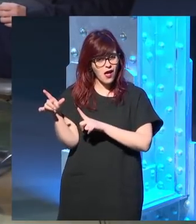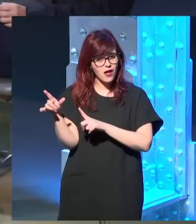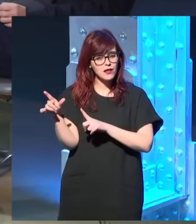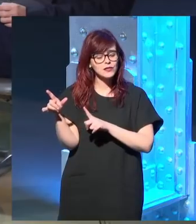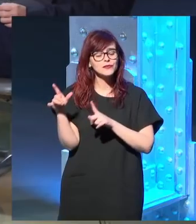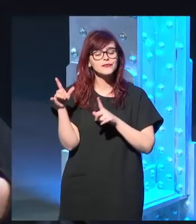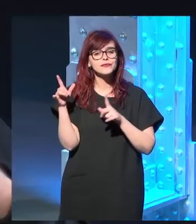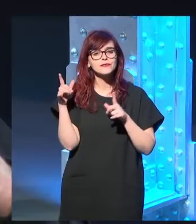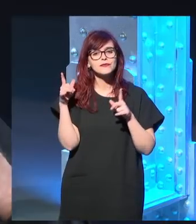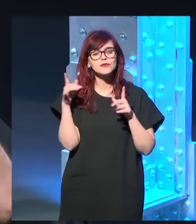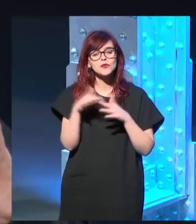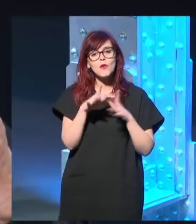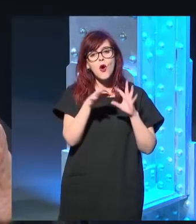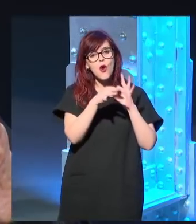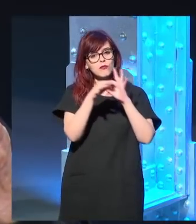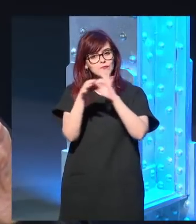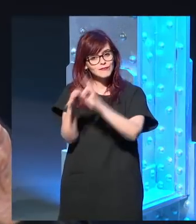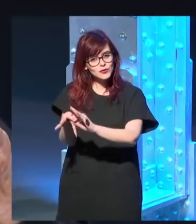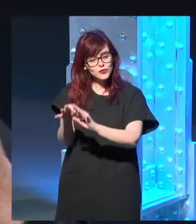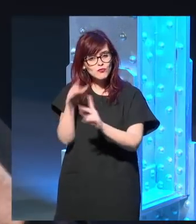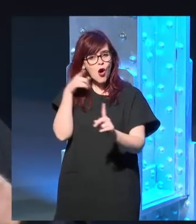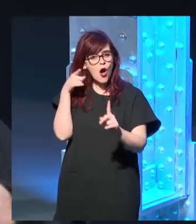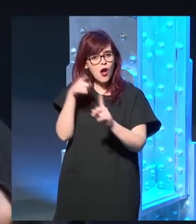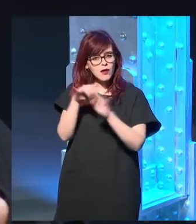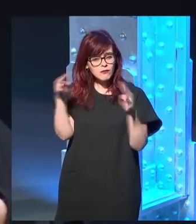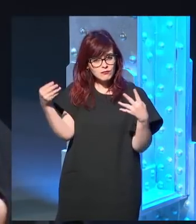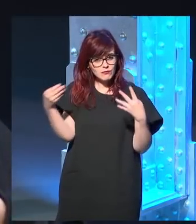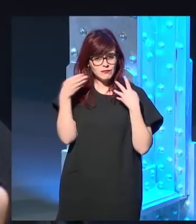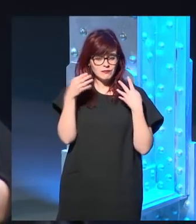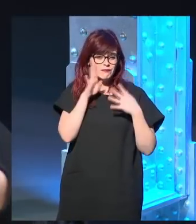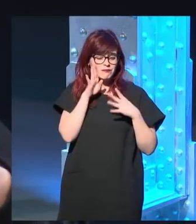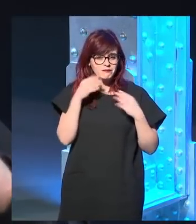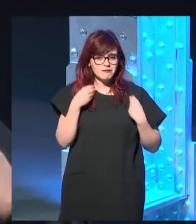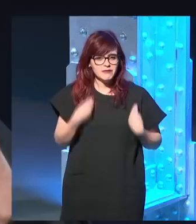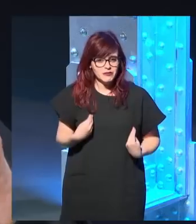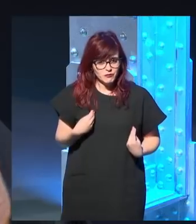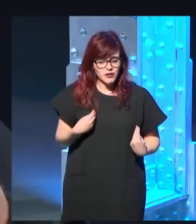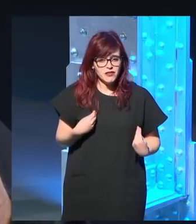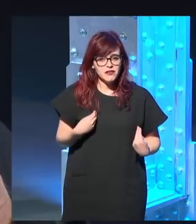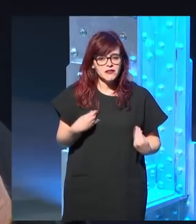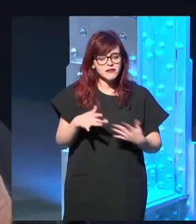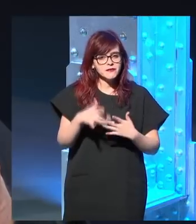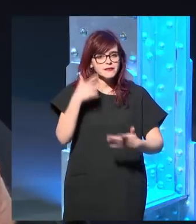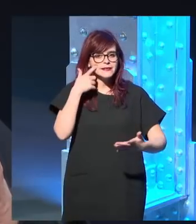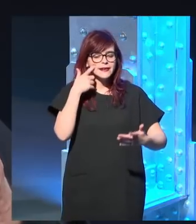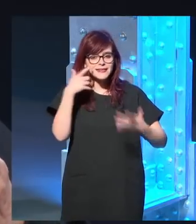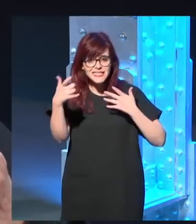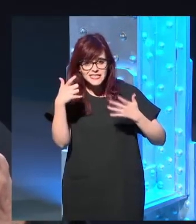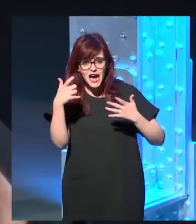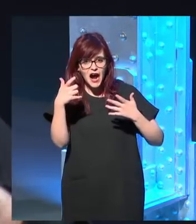toda una obra referida a sí mismo, ¿no? que se crea a sí mismo como artista